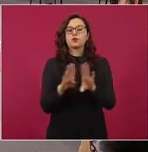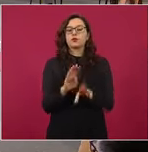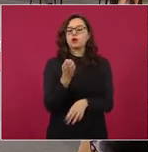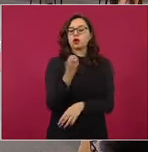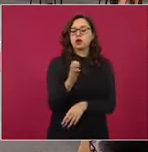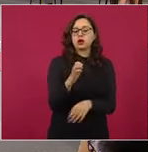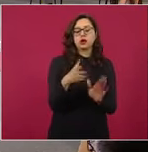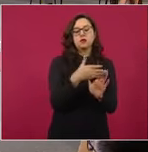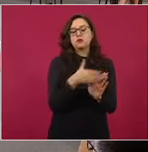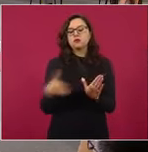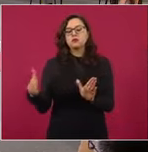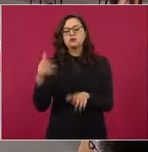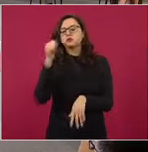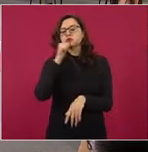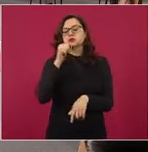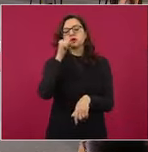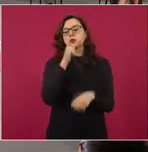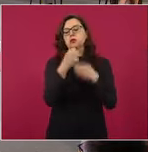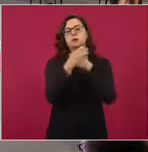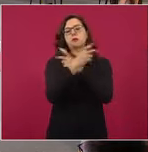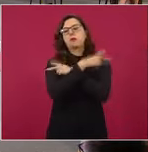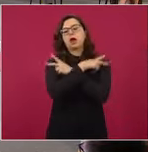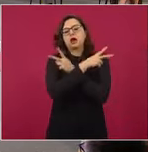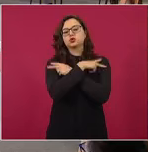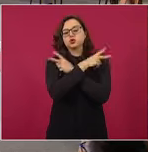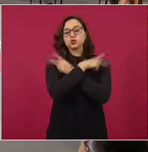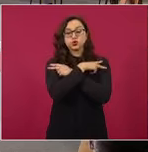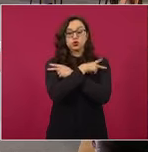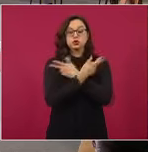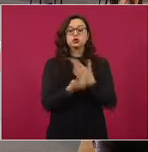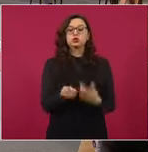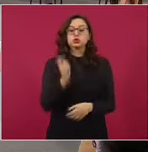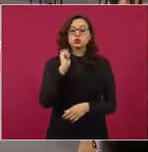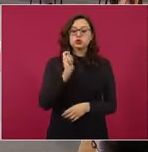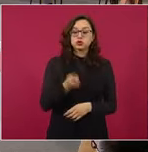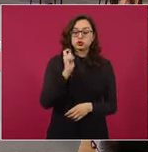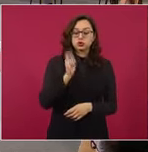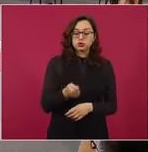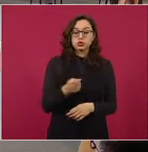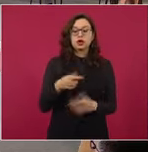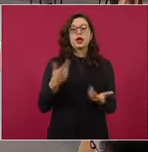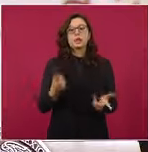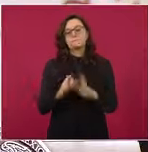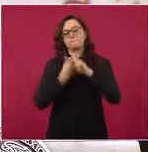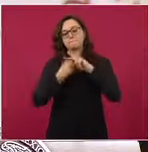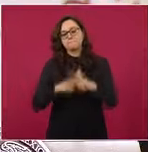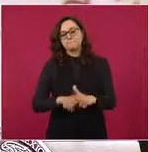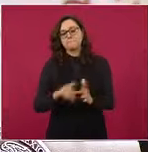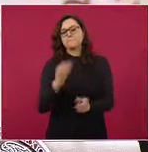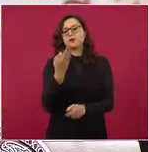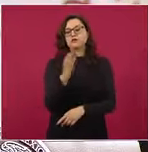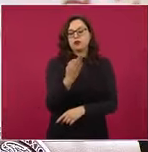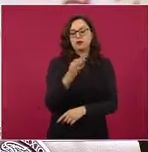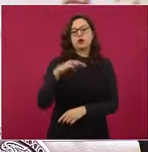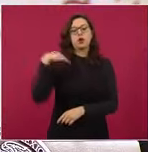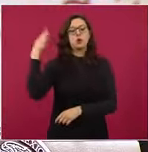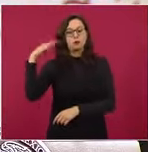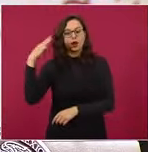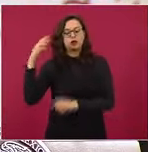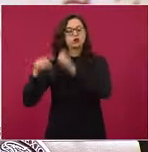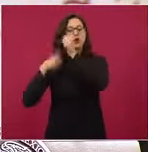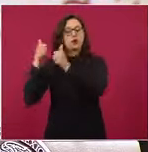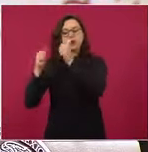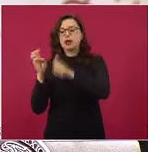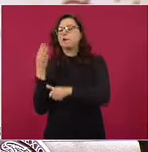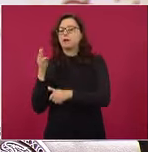vacacional para estos niveles educativos, es decir, a partir de febrero vamos a pagar los meses de febrero, marzo, abril y